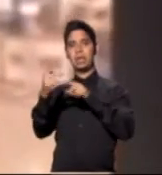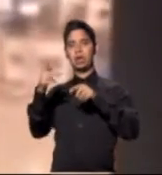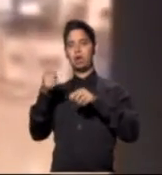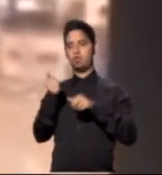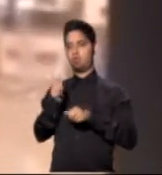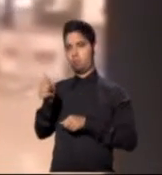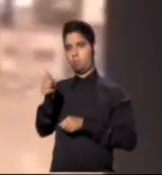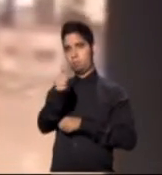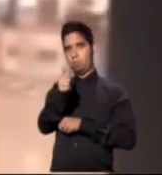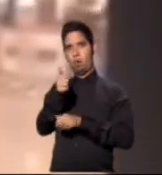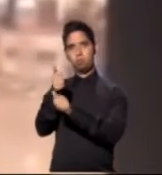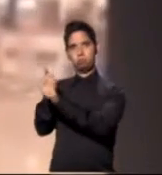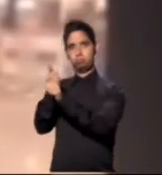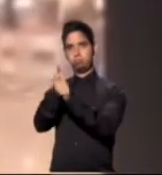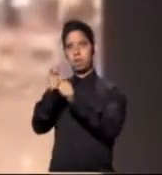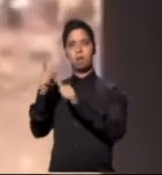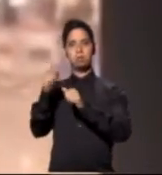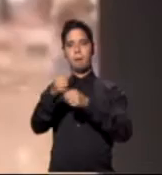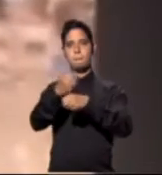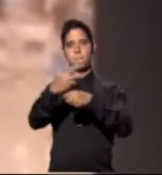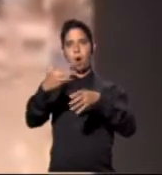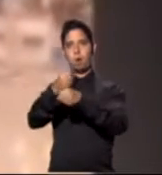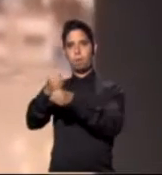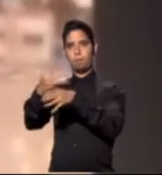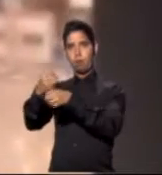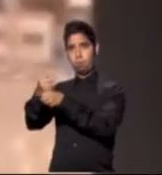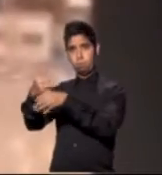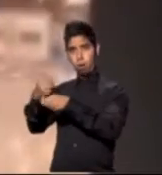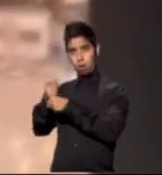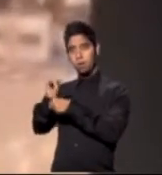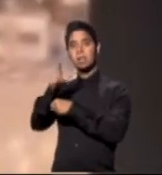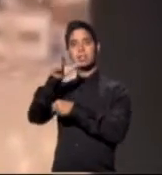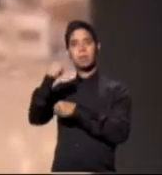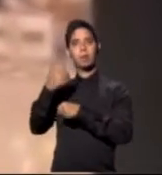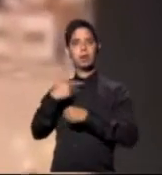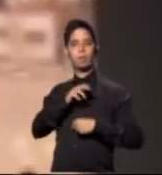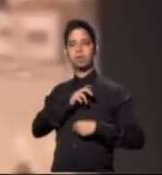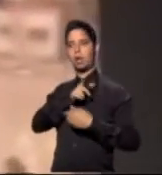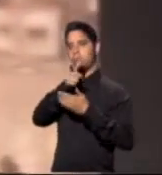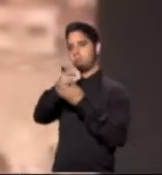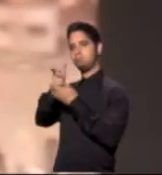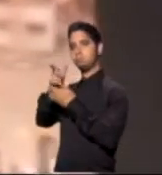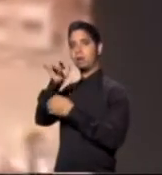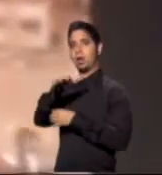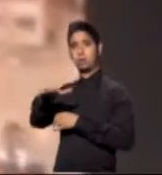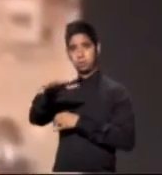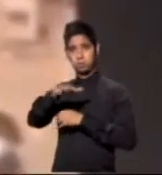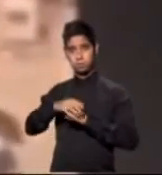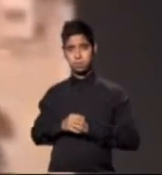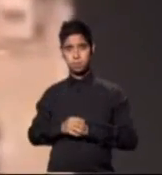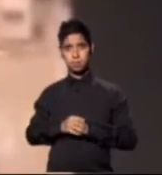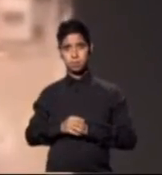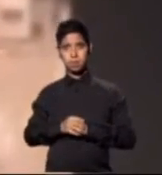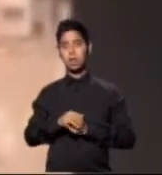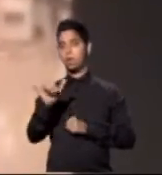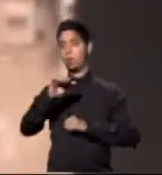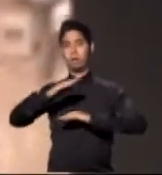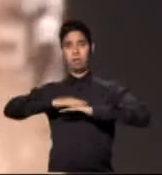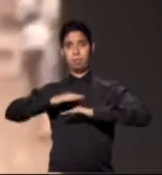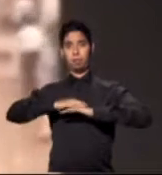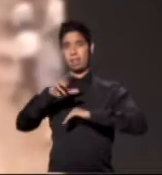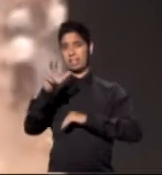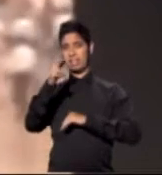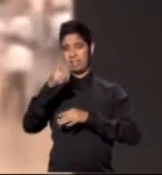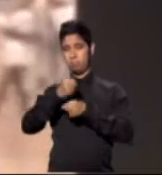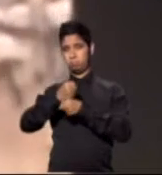explosivos a la entrada del terminal internacional después de que la policía le disparara. También se informó sobre una tercera explosión en la entrada